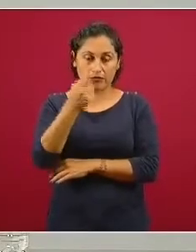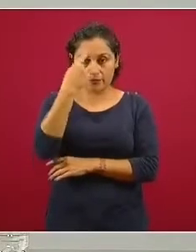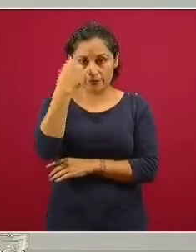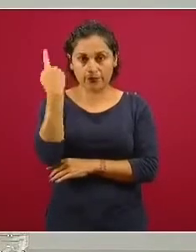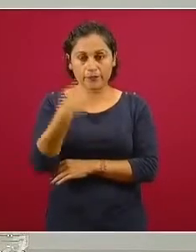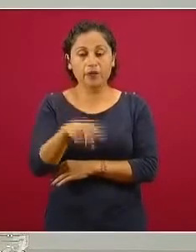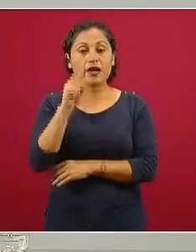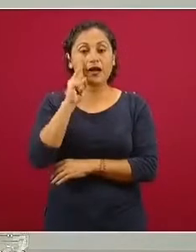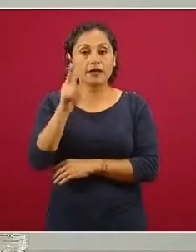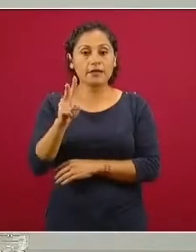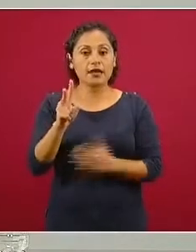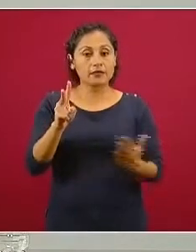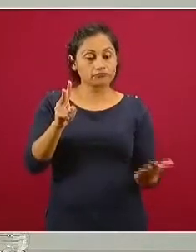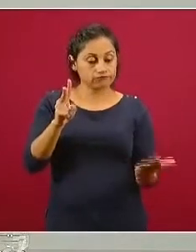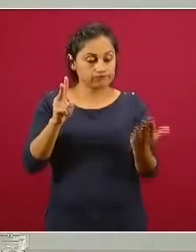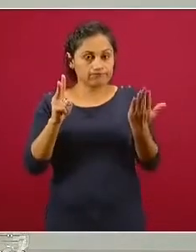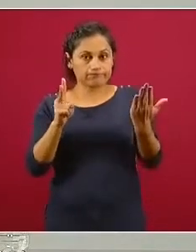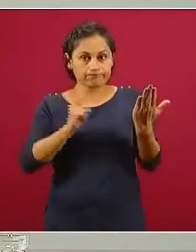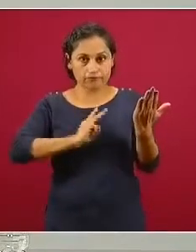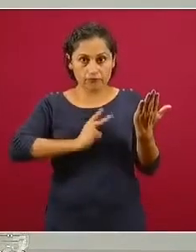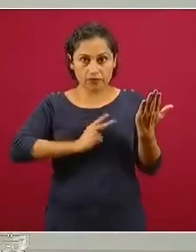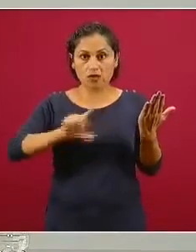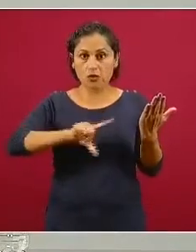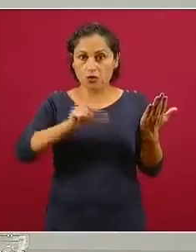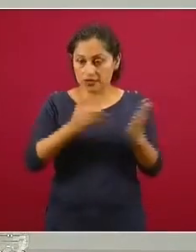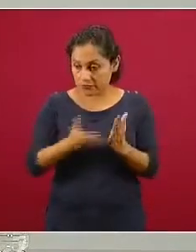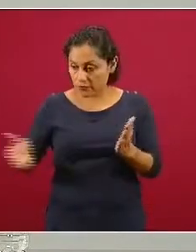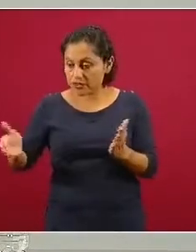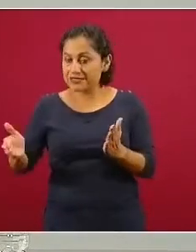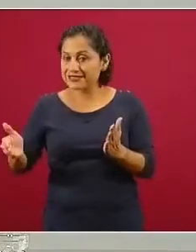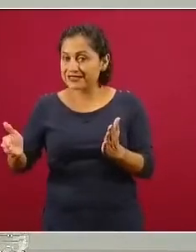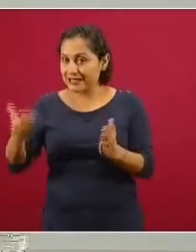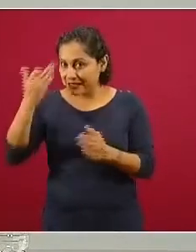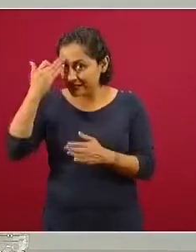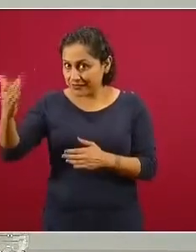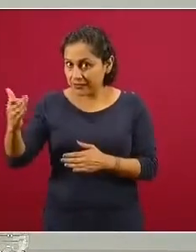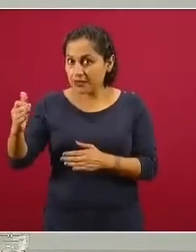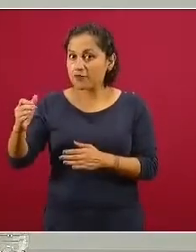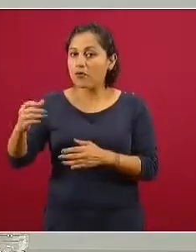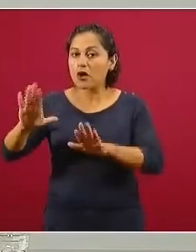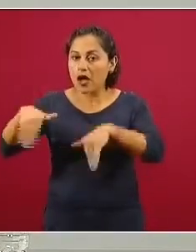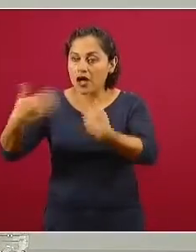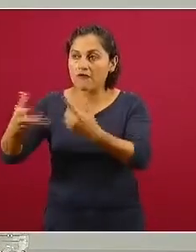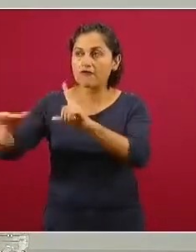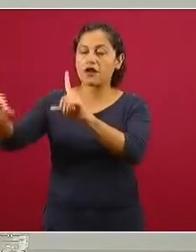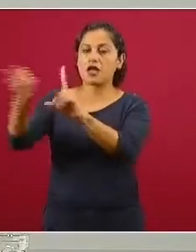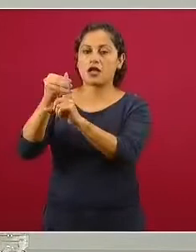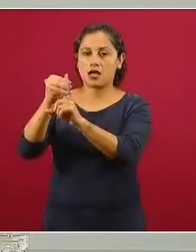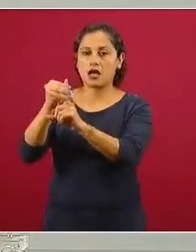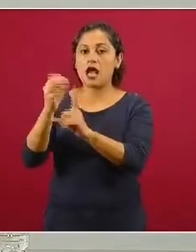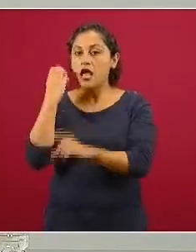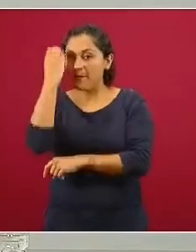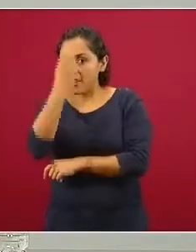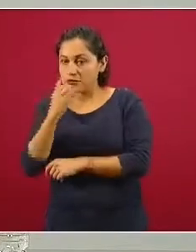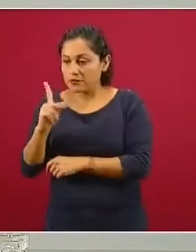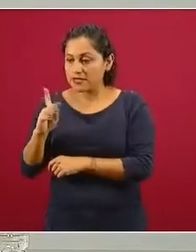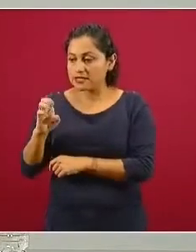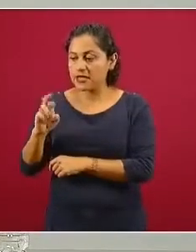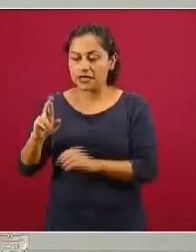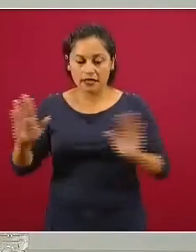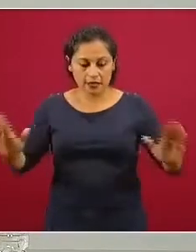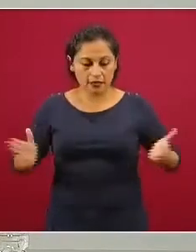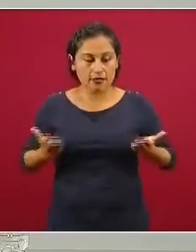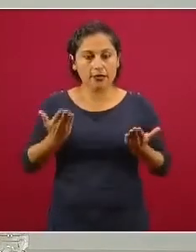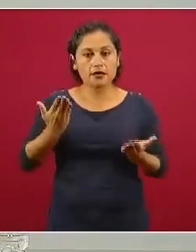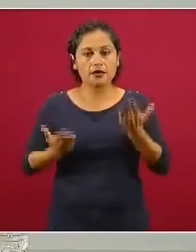segunda muestra que se hizo después de una segunda exposición. Es importante decir que después de